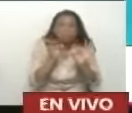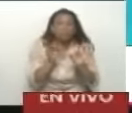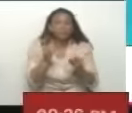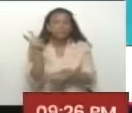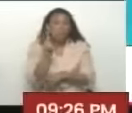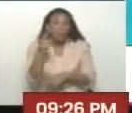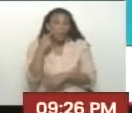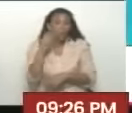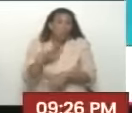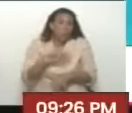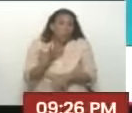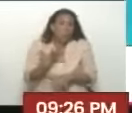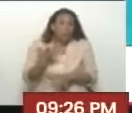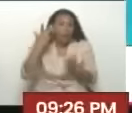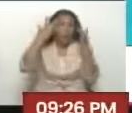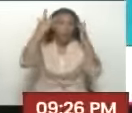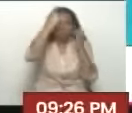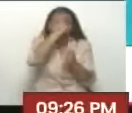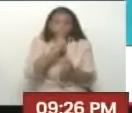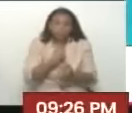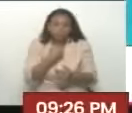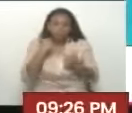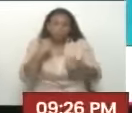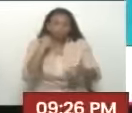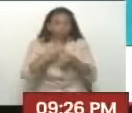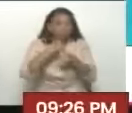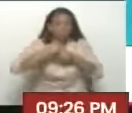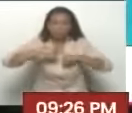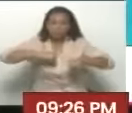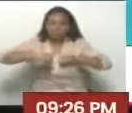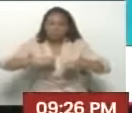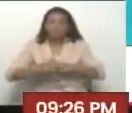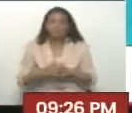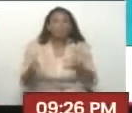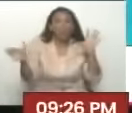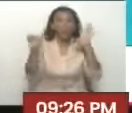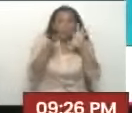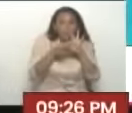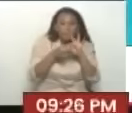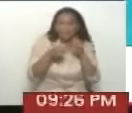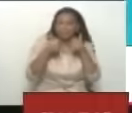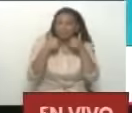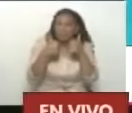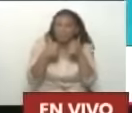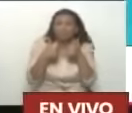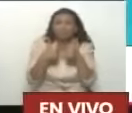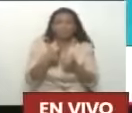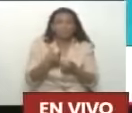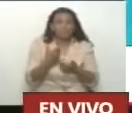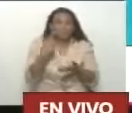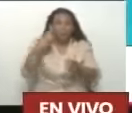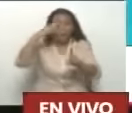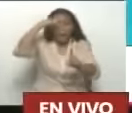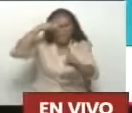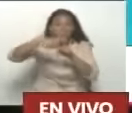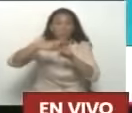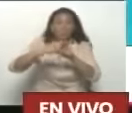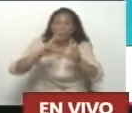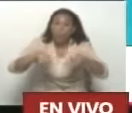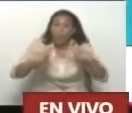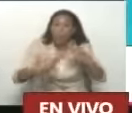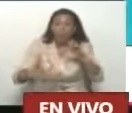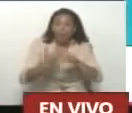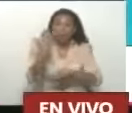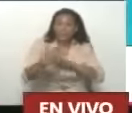venezolanos, con nuestras características, bueno, nos apegamos a las cosas positivas del nuevo mundo,